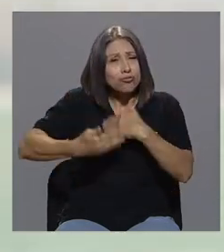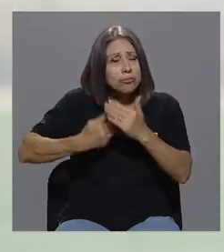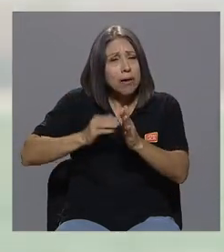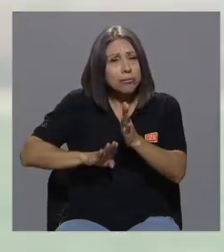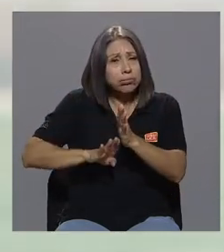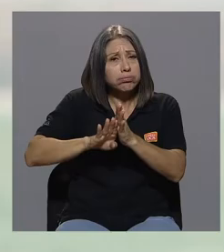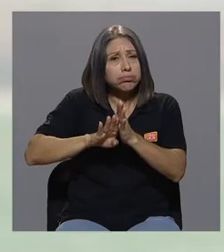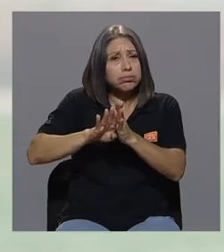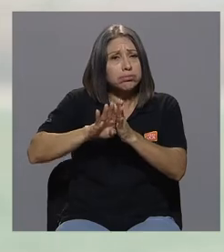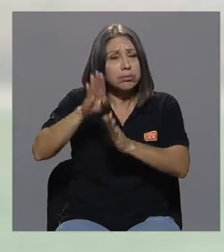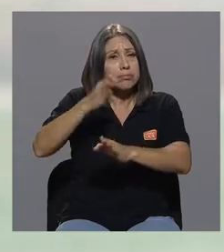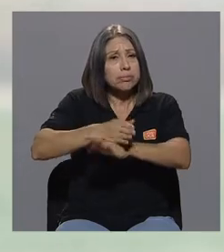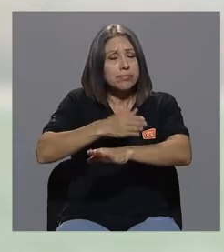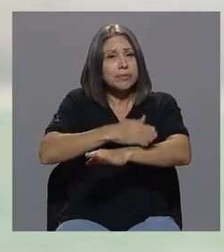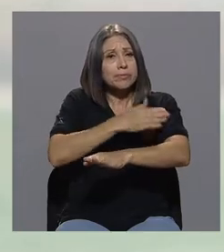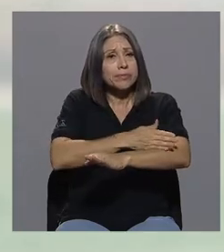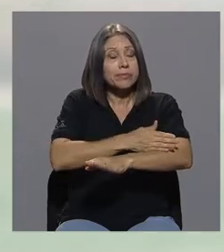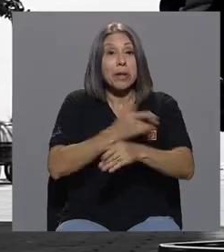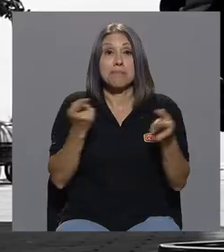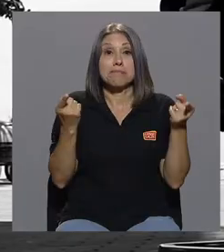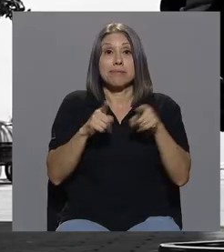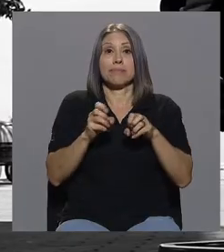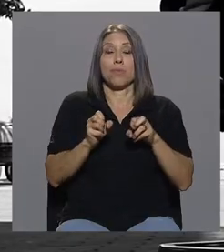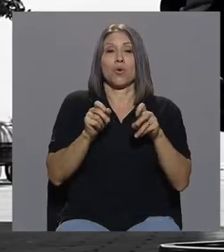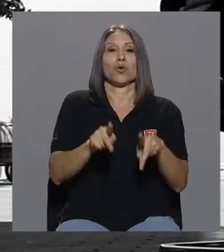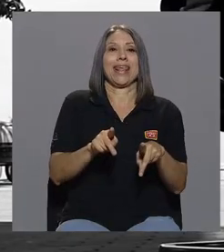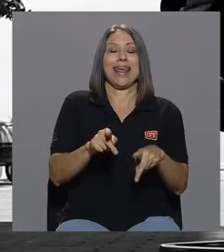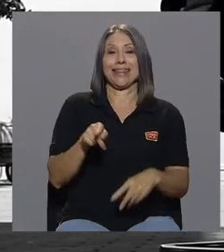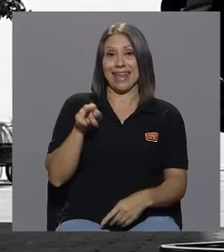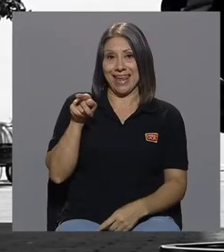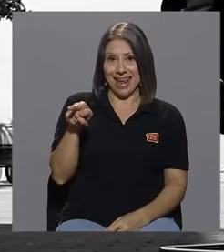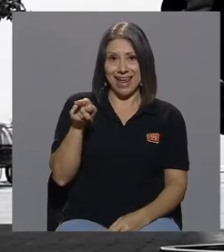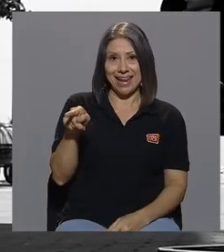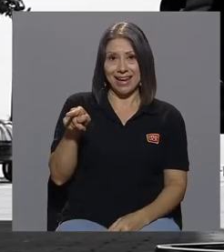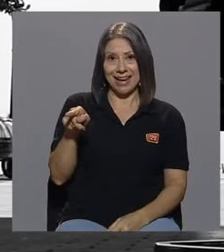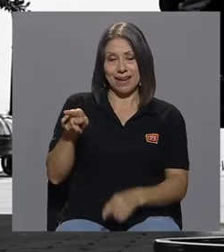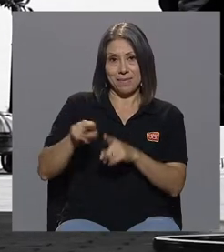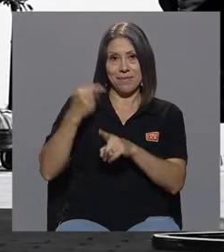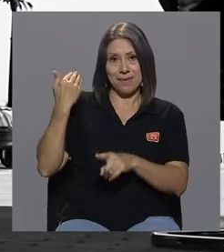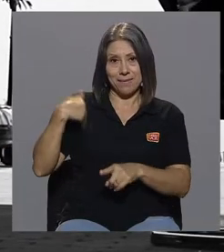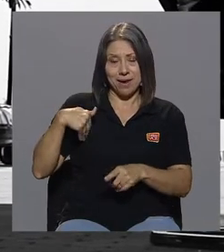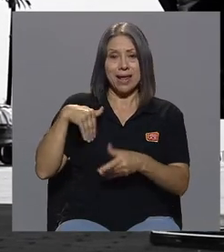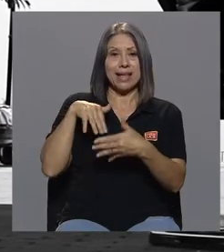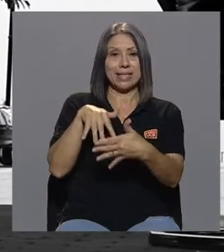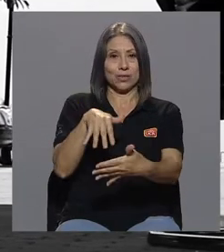Se da la oportunidad de que él estudie,